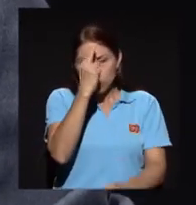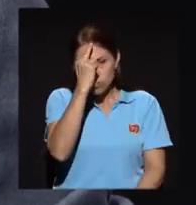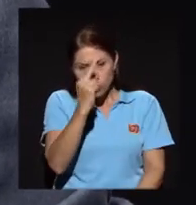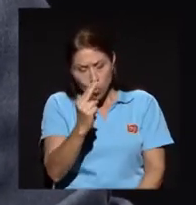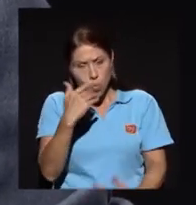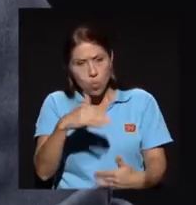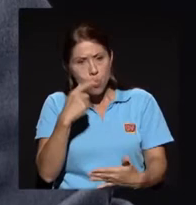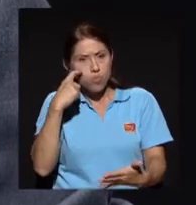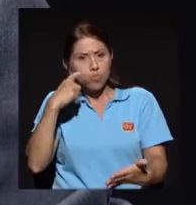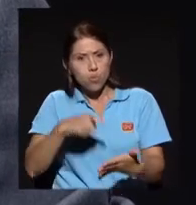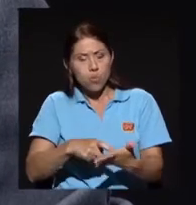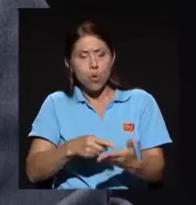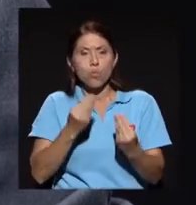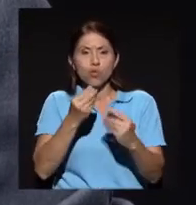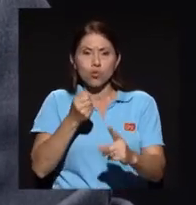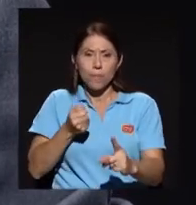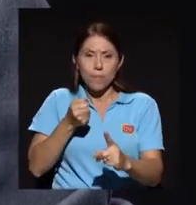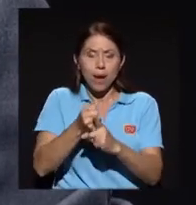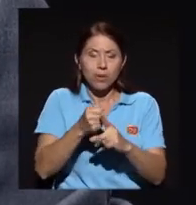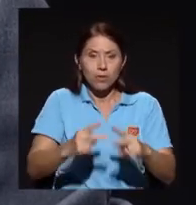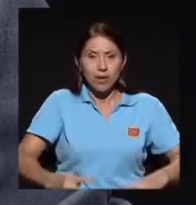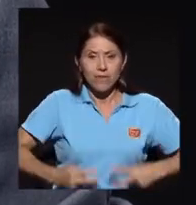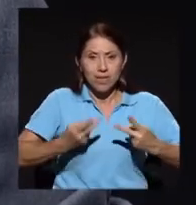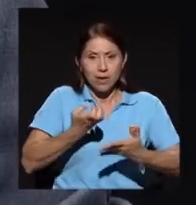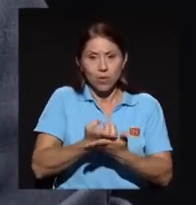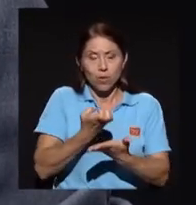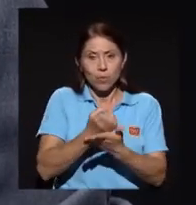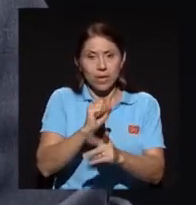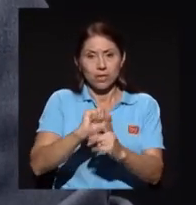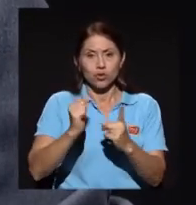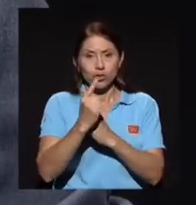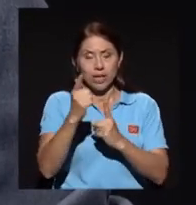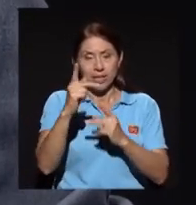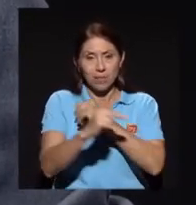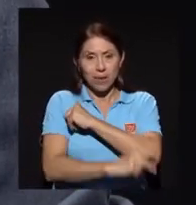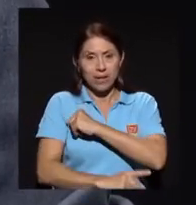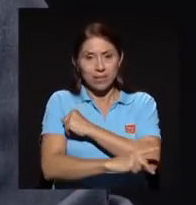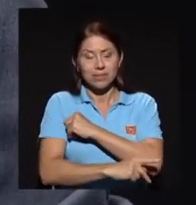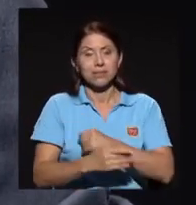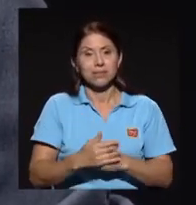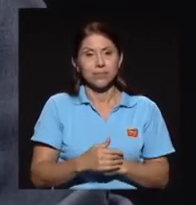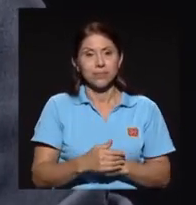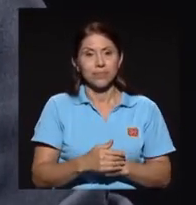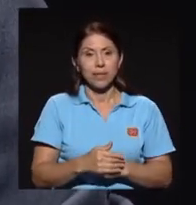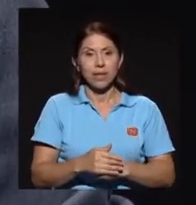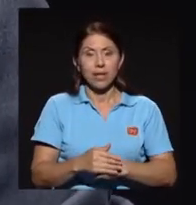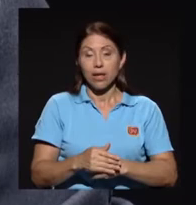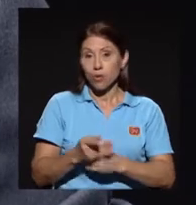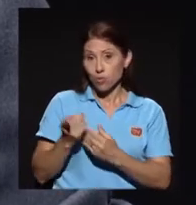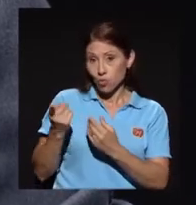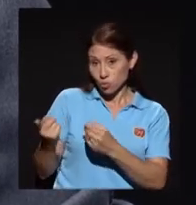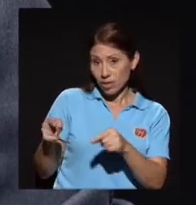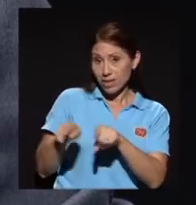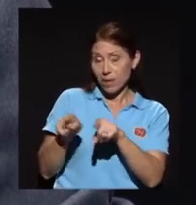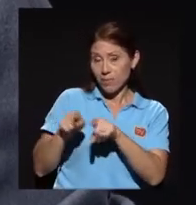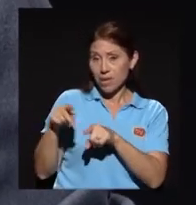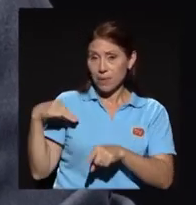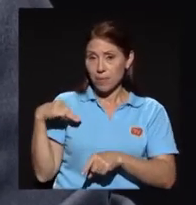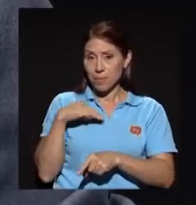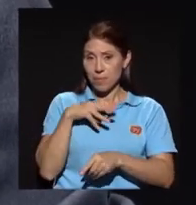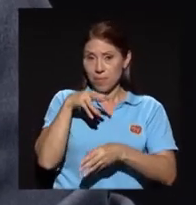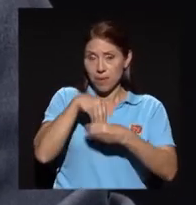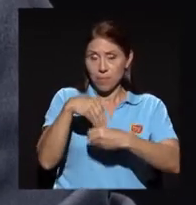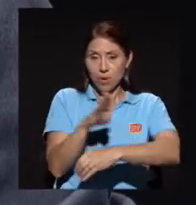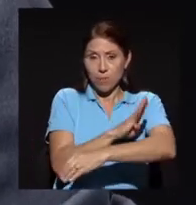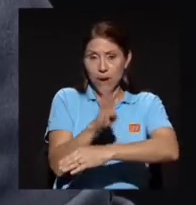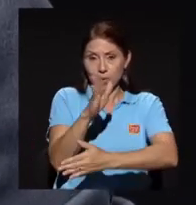mucho impacto en la vida económica y social del país. El Banco Central, en el cual usted también es miembro hoy día, pero el